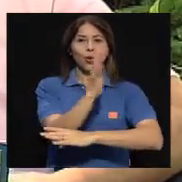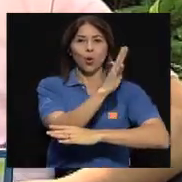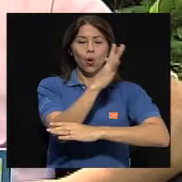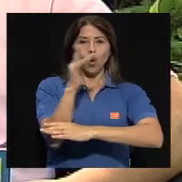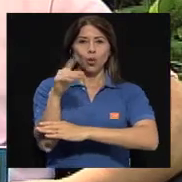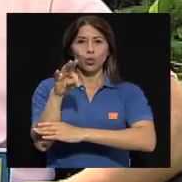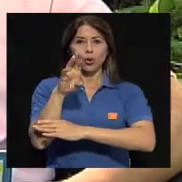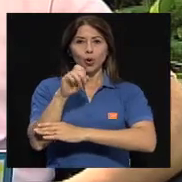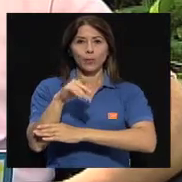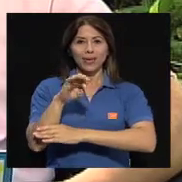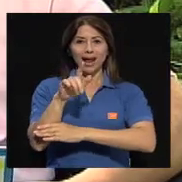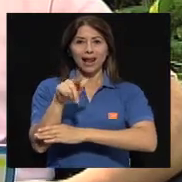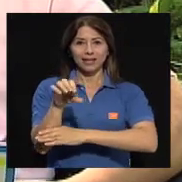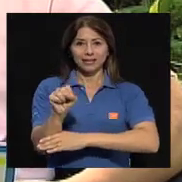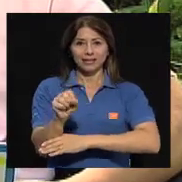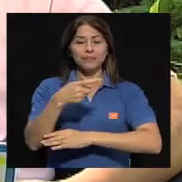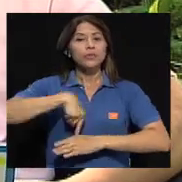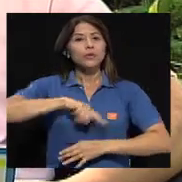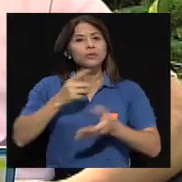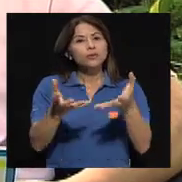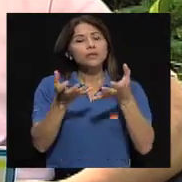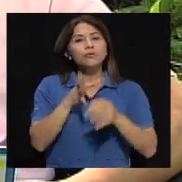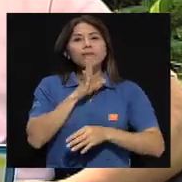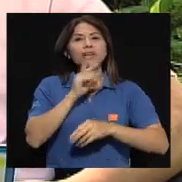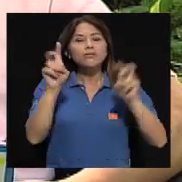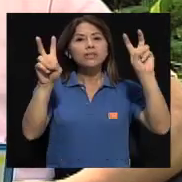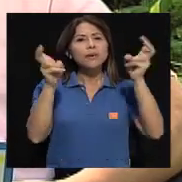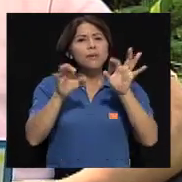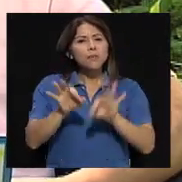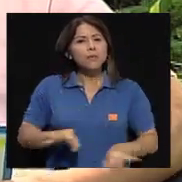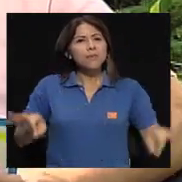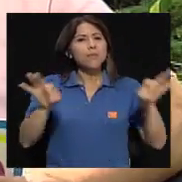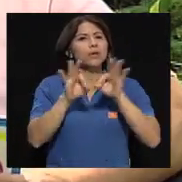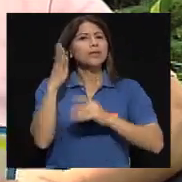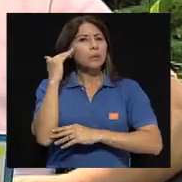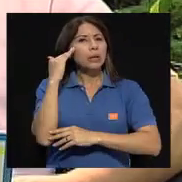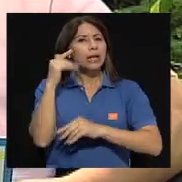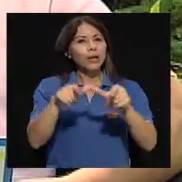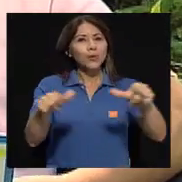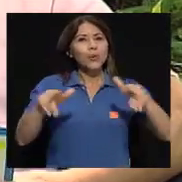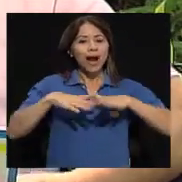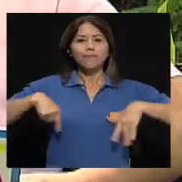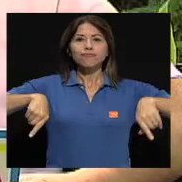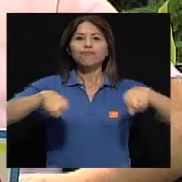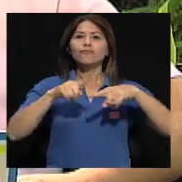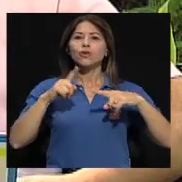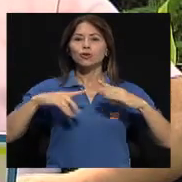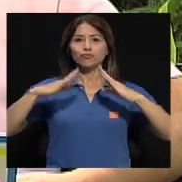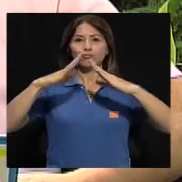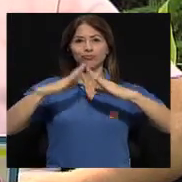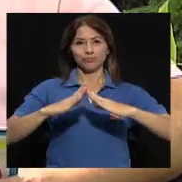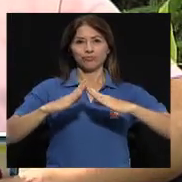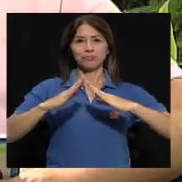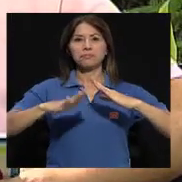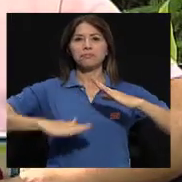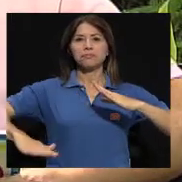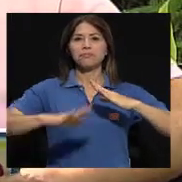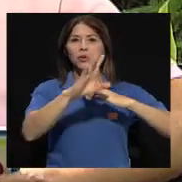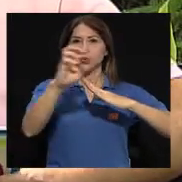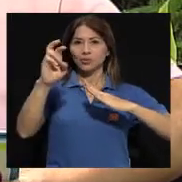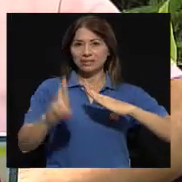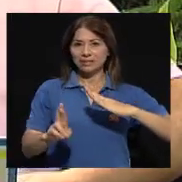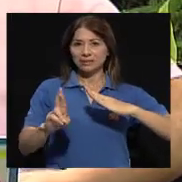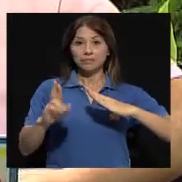compartirles un tema que es de suma relevancia por el lugar donde vivimos, y es Costa Rica. Sabemos que